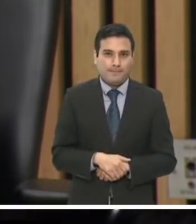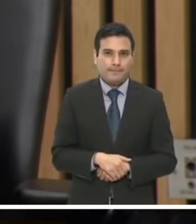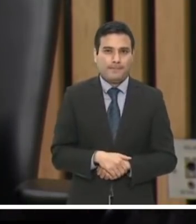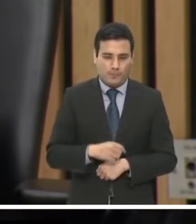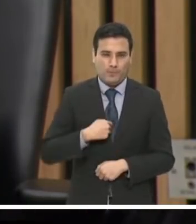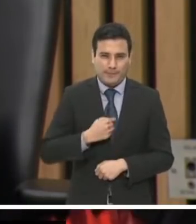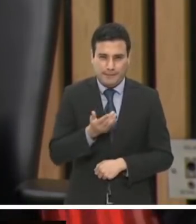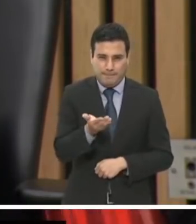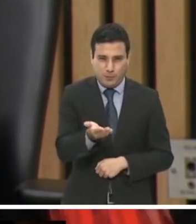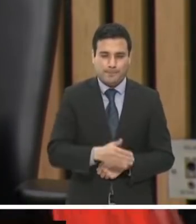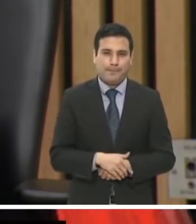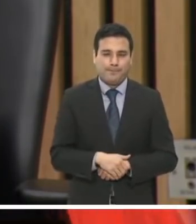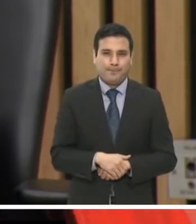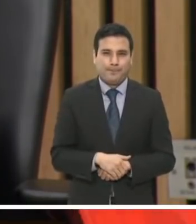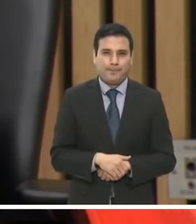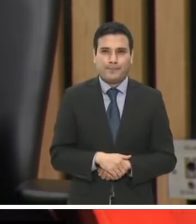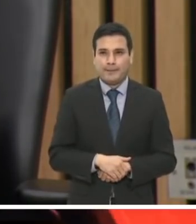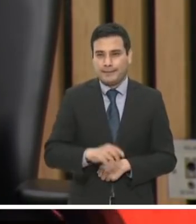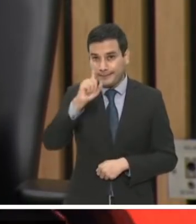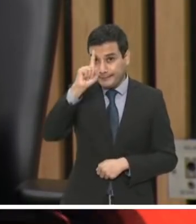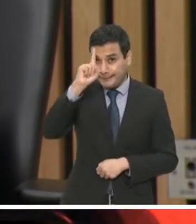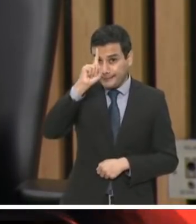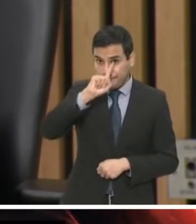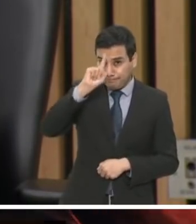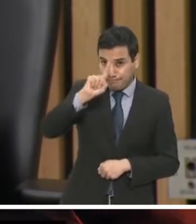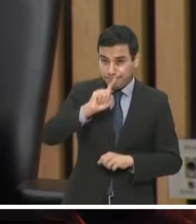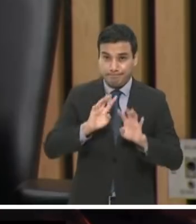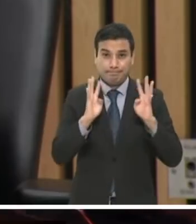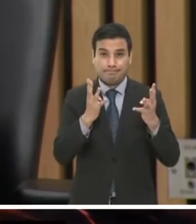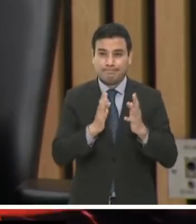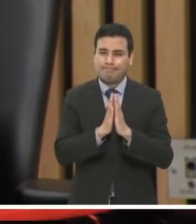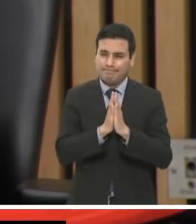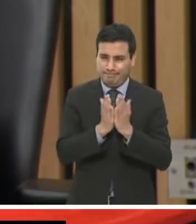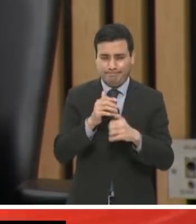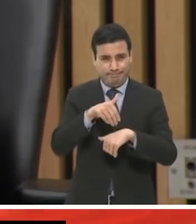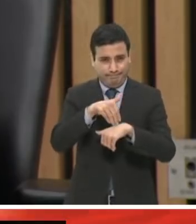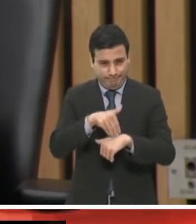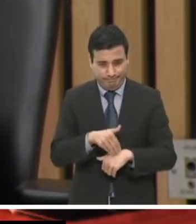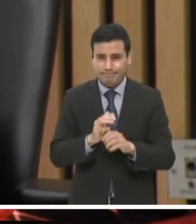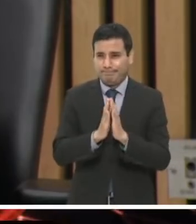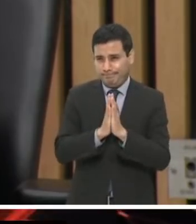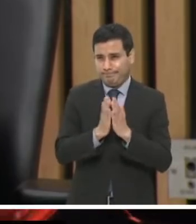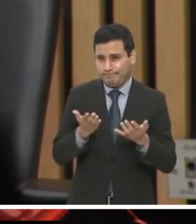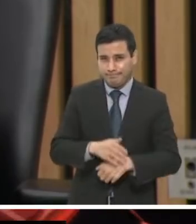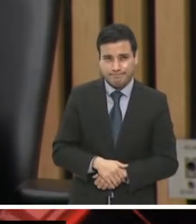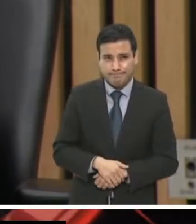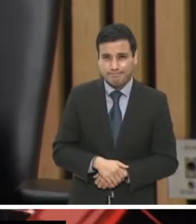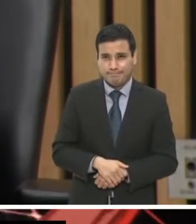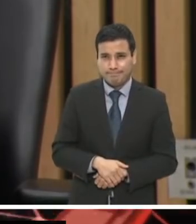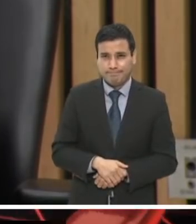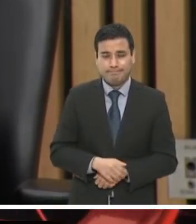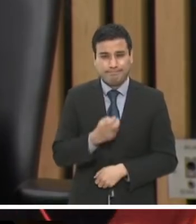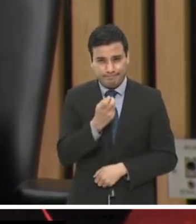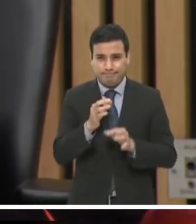Pedirles, señores consejeros y señoras consejeras, atiendan el tema para esta causa,